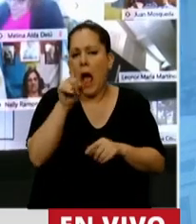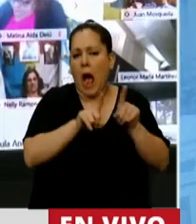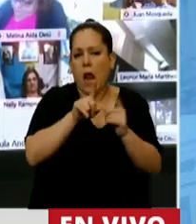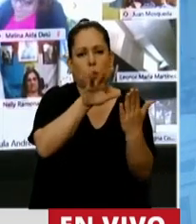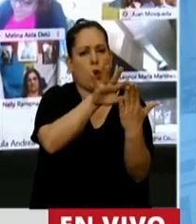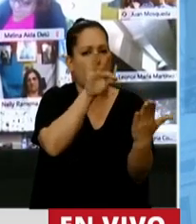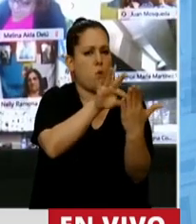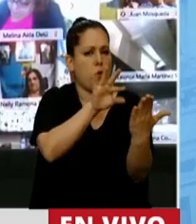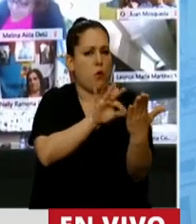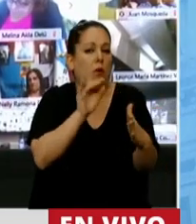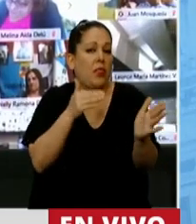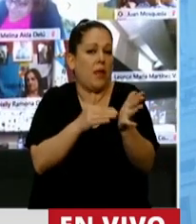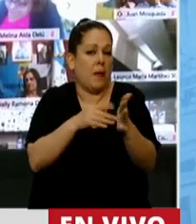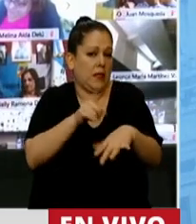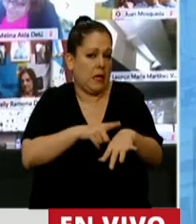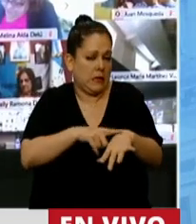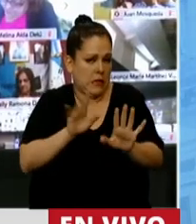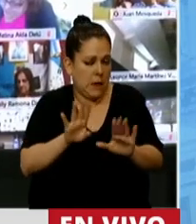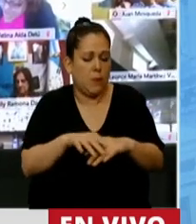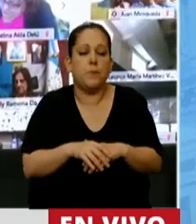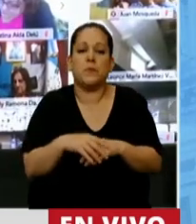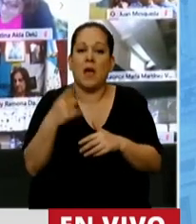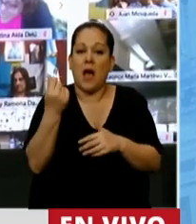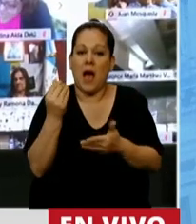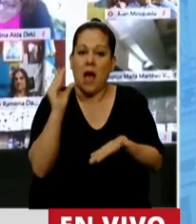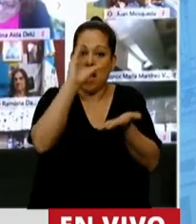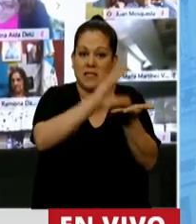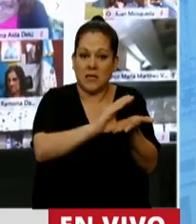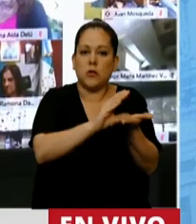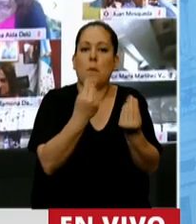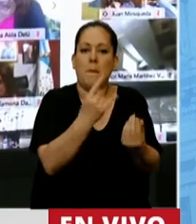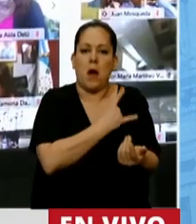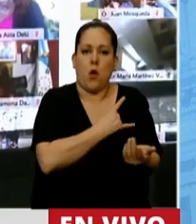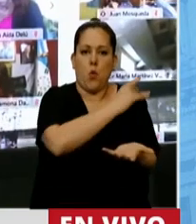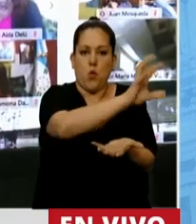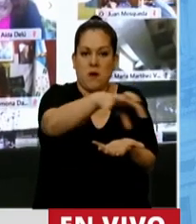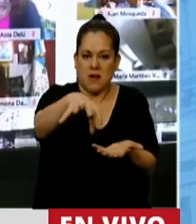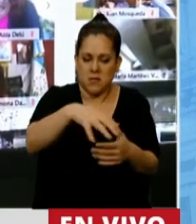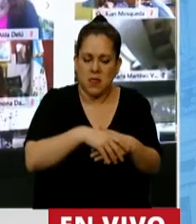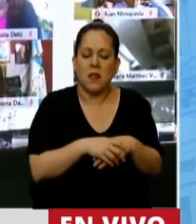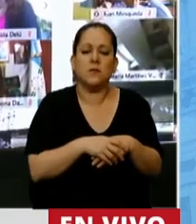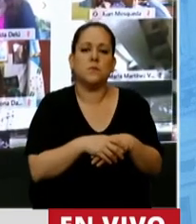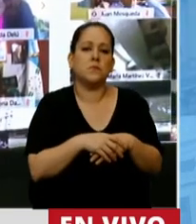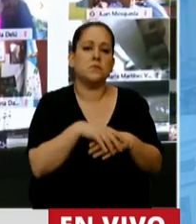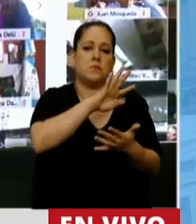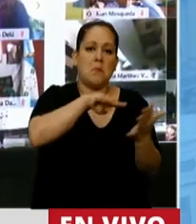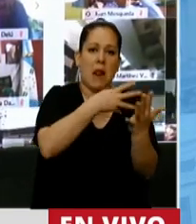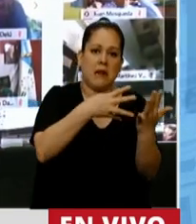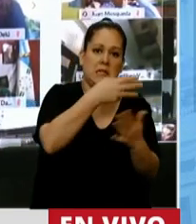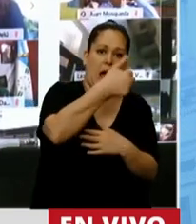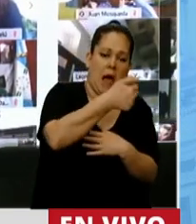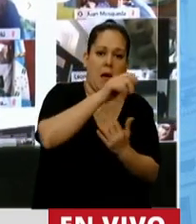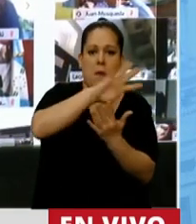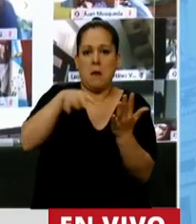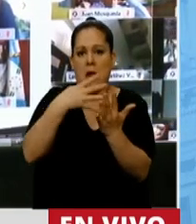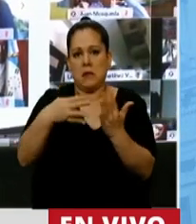las que me dé el tiempo. La asignación para las universidades nacionales, donde hay una planilla A y una planilla B,